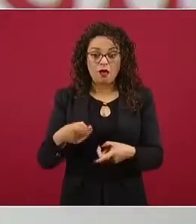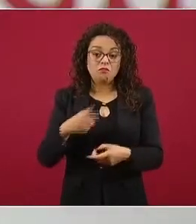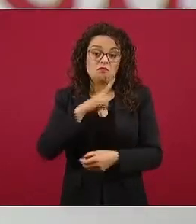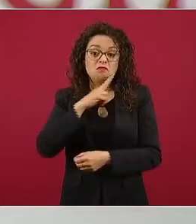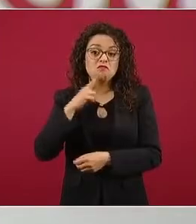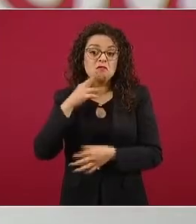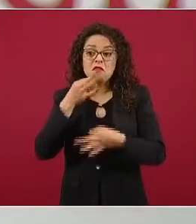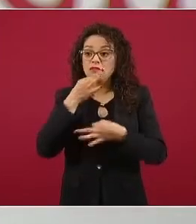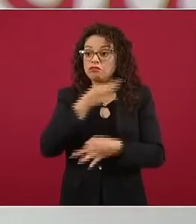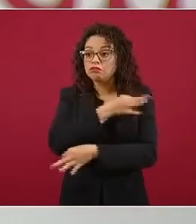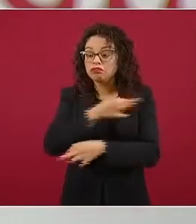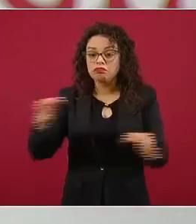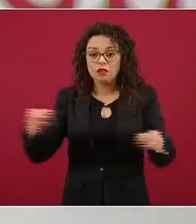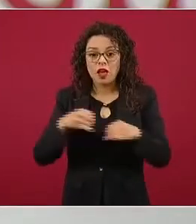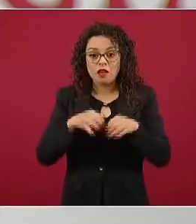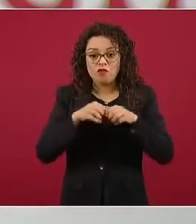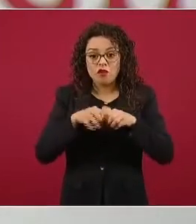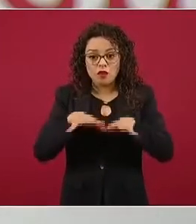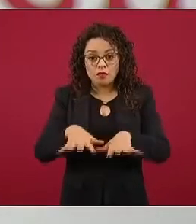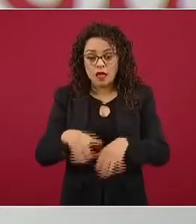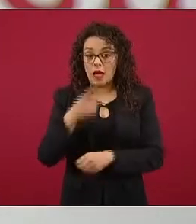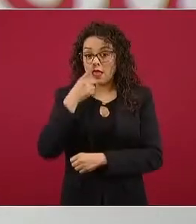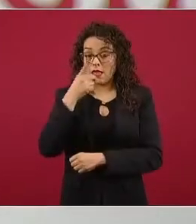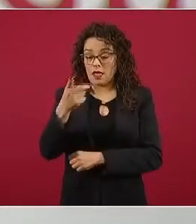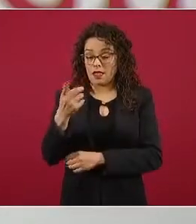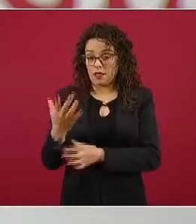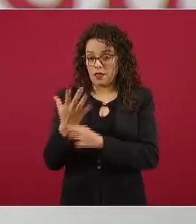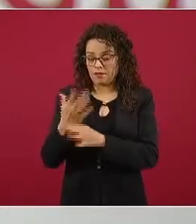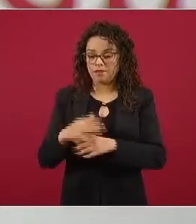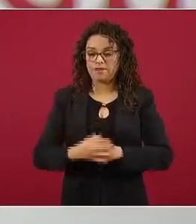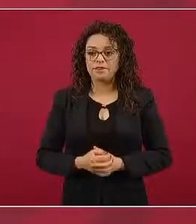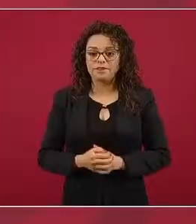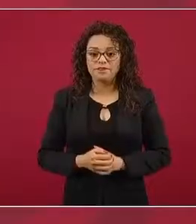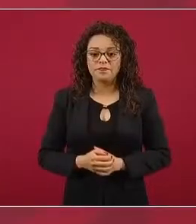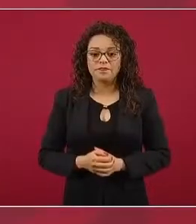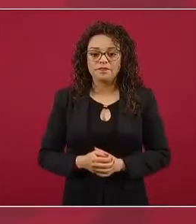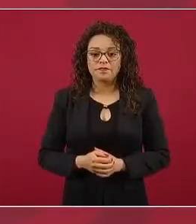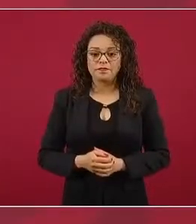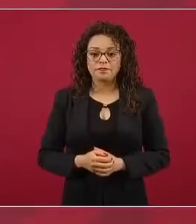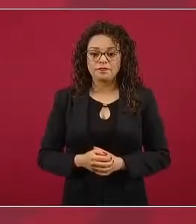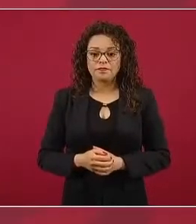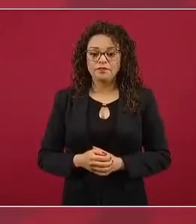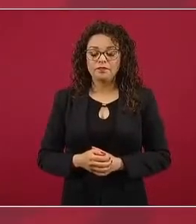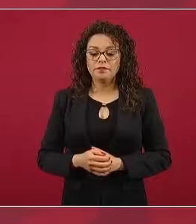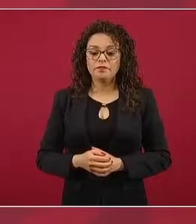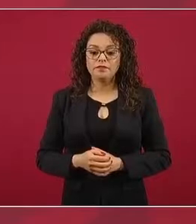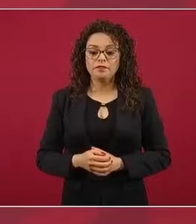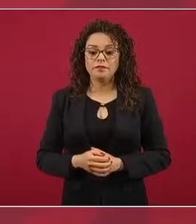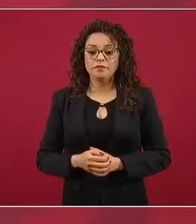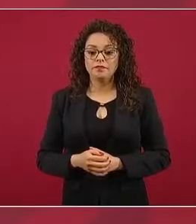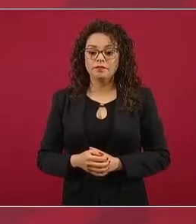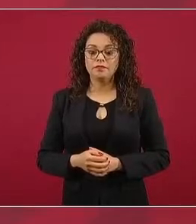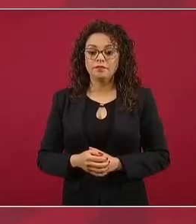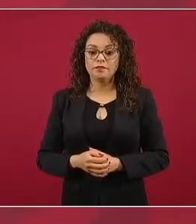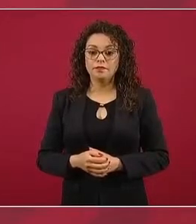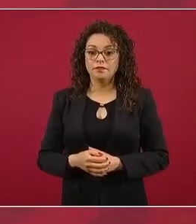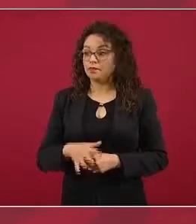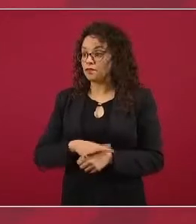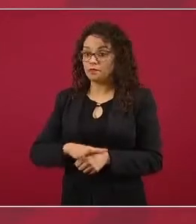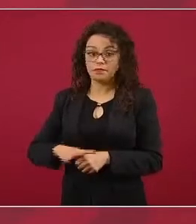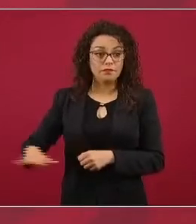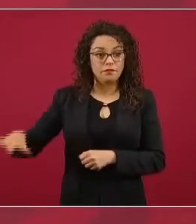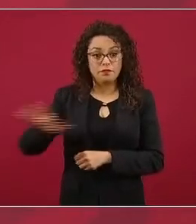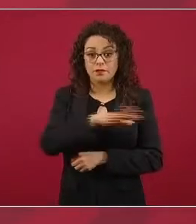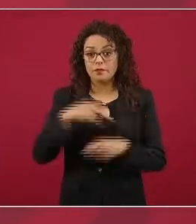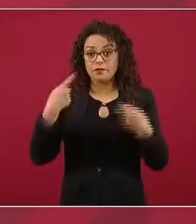circulan ampliamente, que la expectativa pública se alimente de estas oleadas de